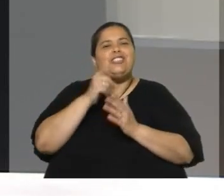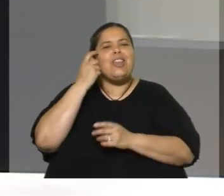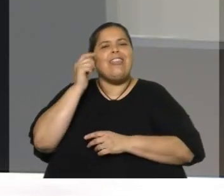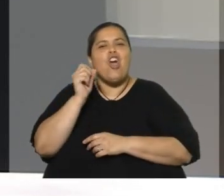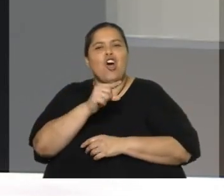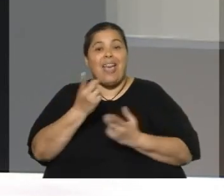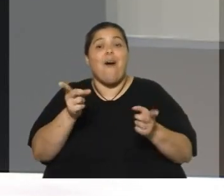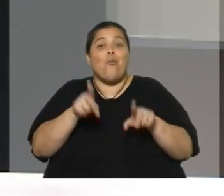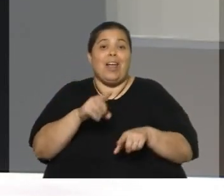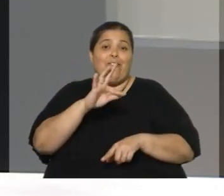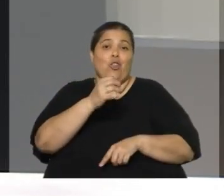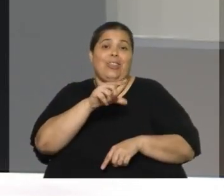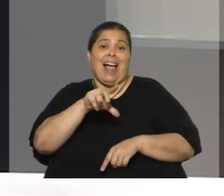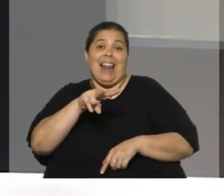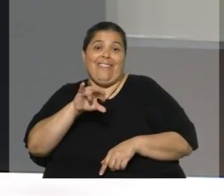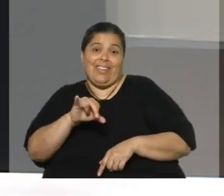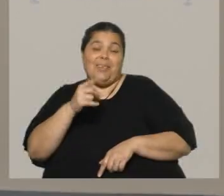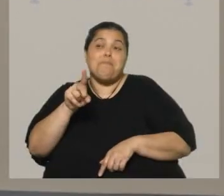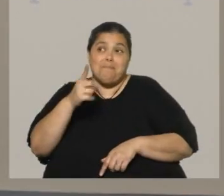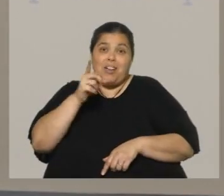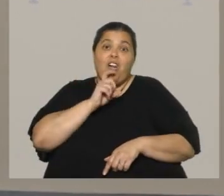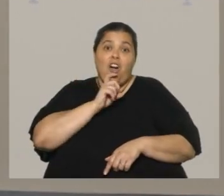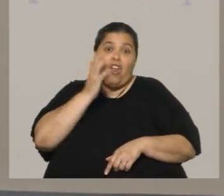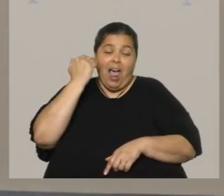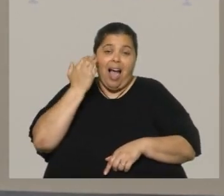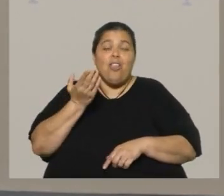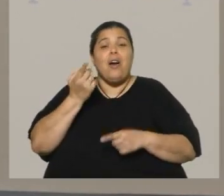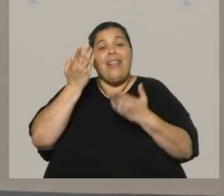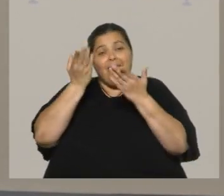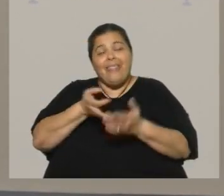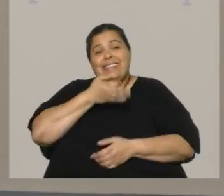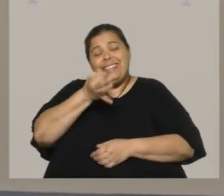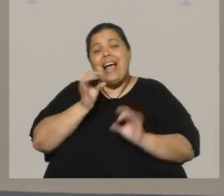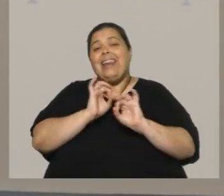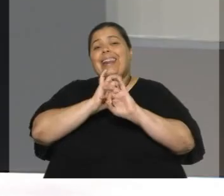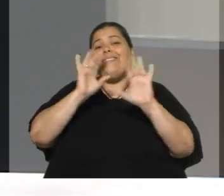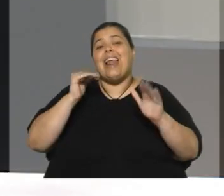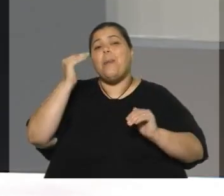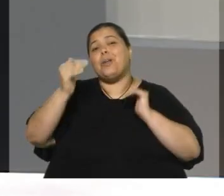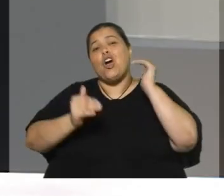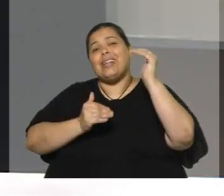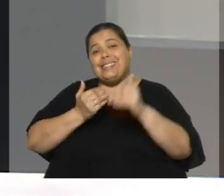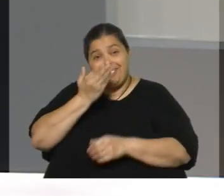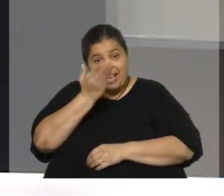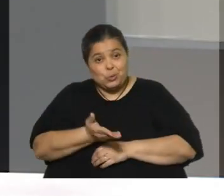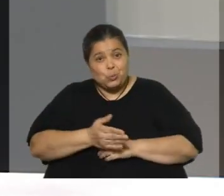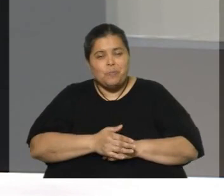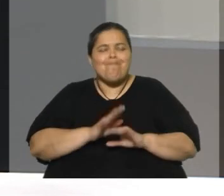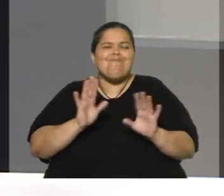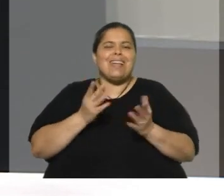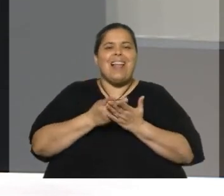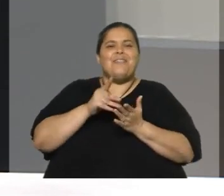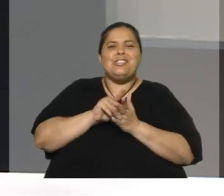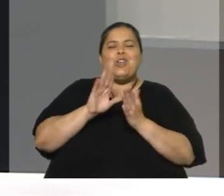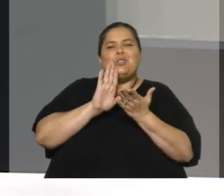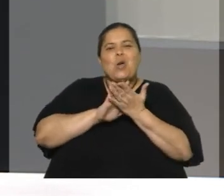lo más esperable, pero él se definía como un liberal progresista. ¿En tu caso? Bueno, la definición de liberal progresista es